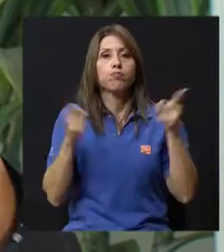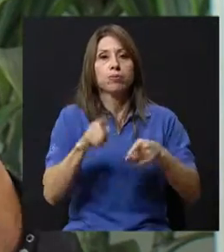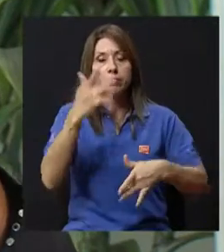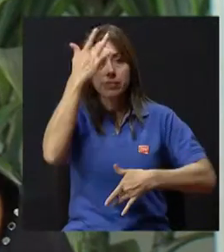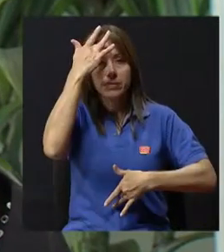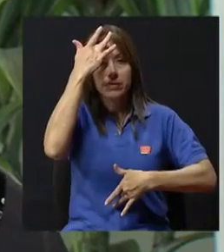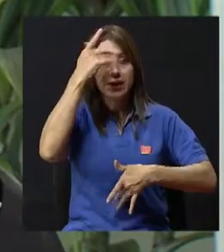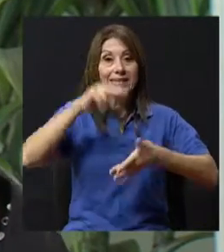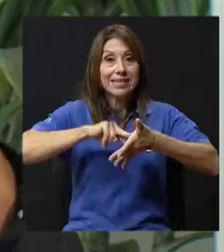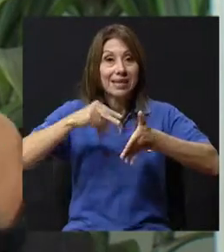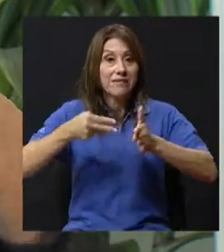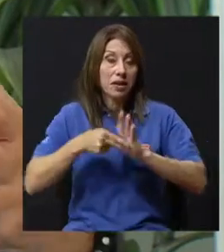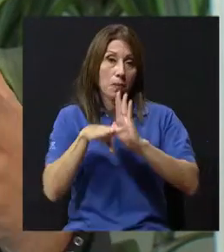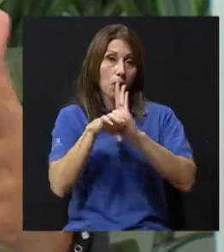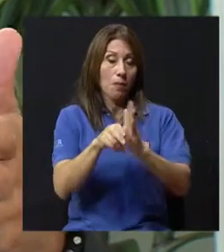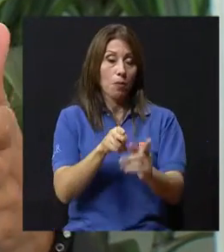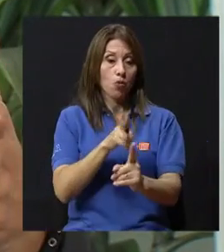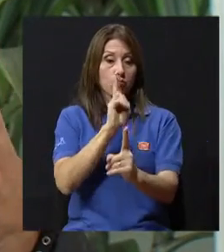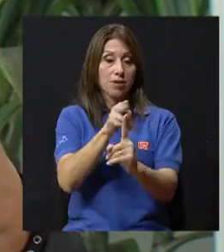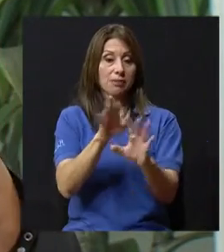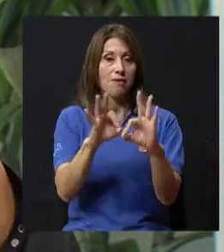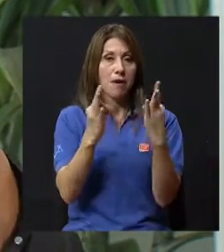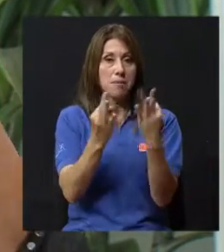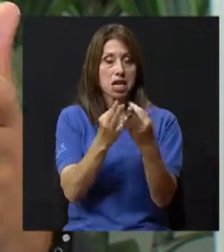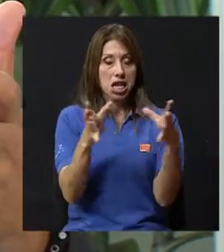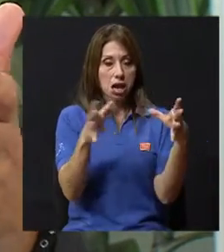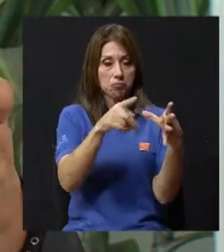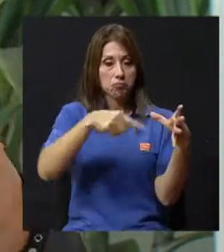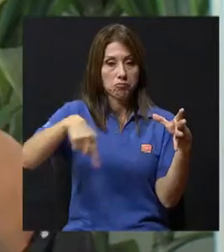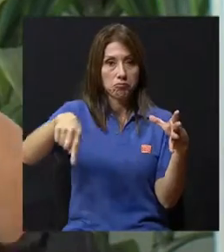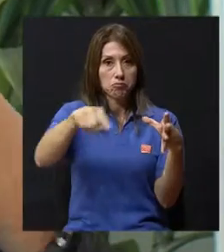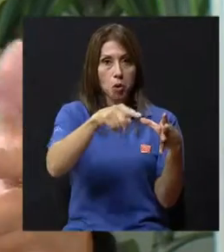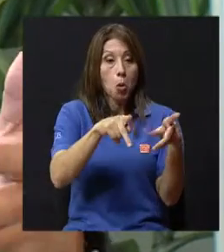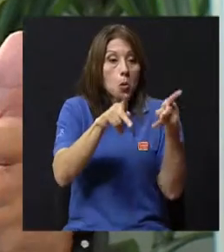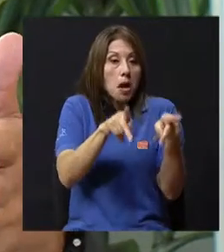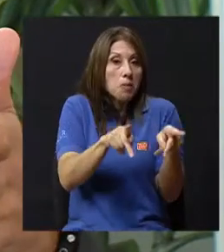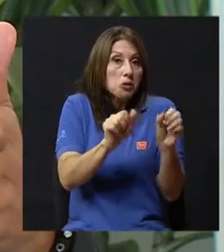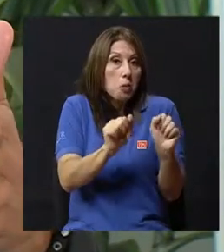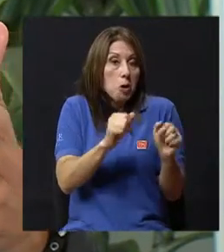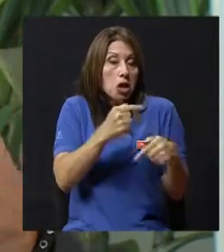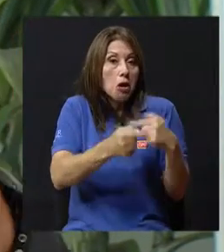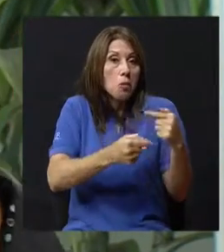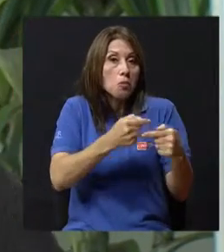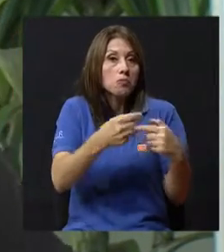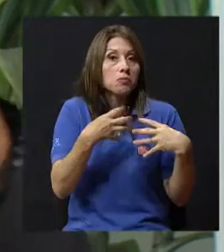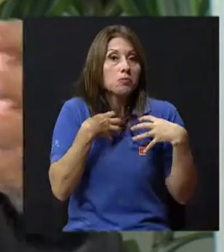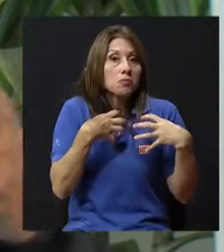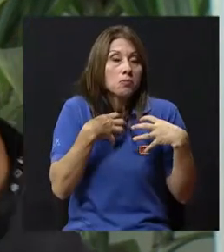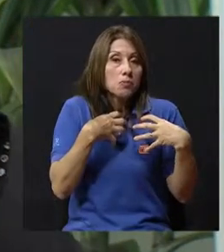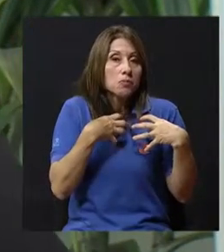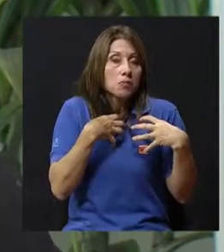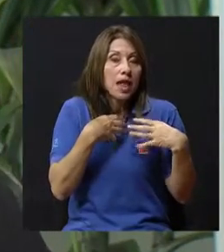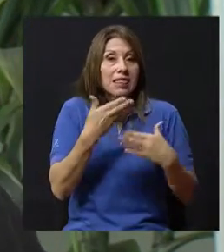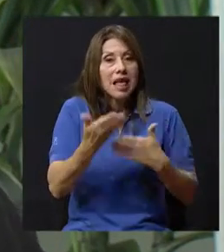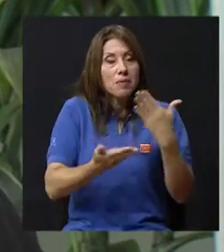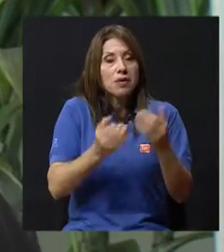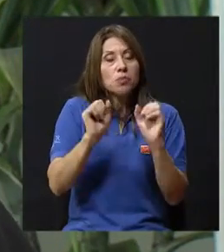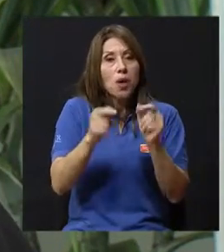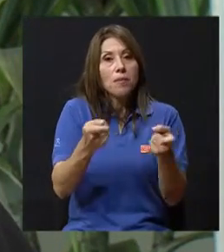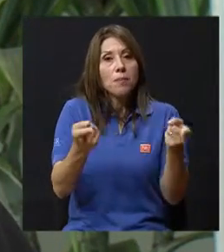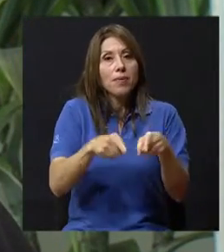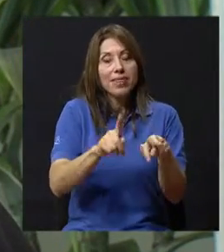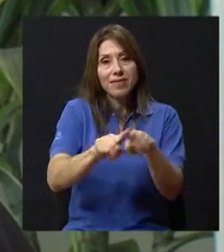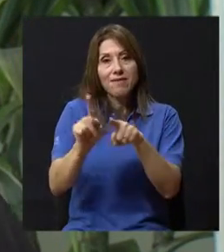Eso quiere decir que en una misma familia, una persona que tiene una cierta predisposición a tener asma puede ser que se presente de